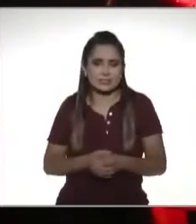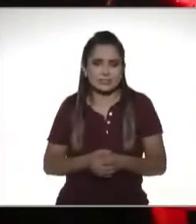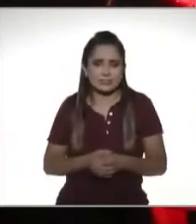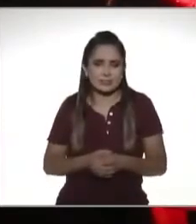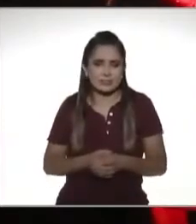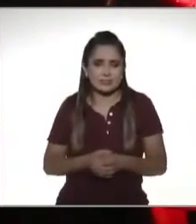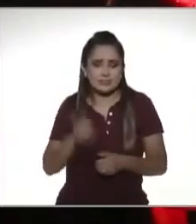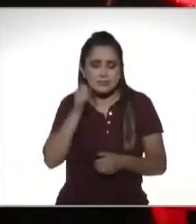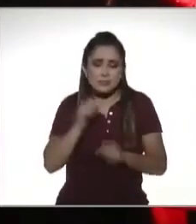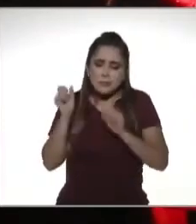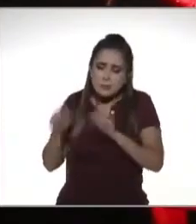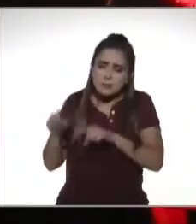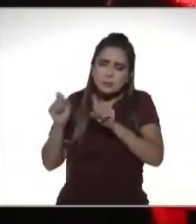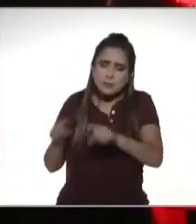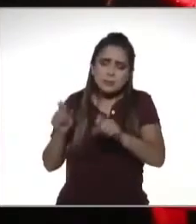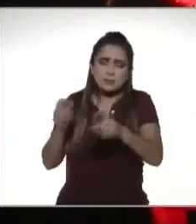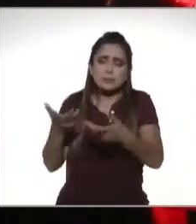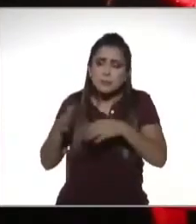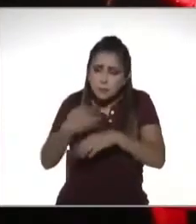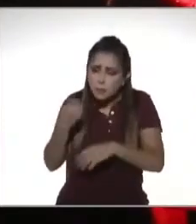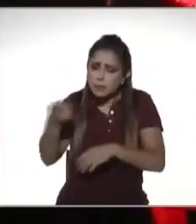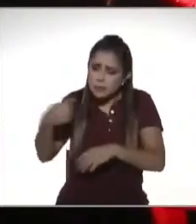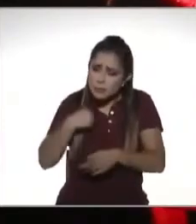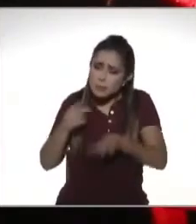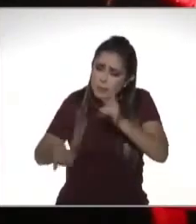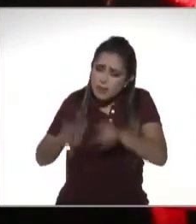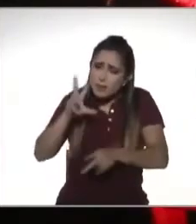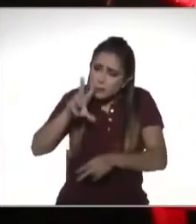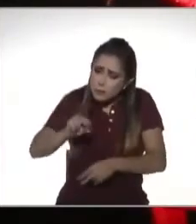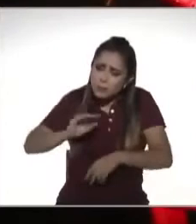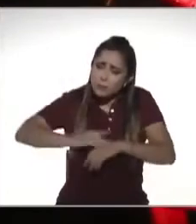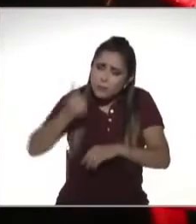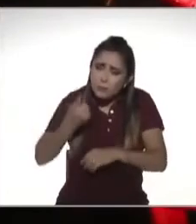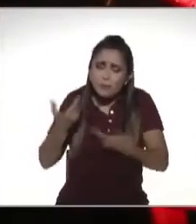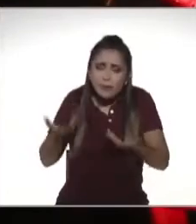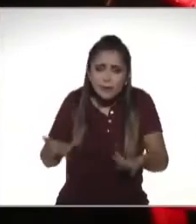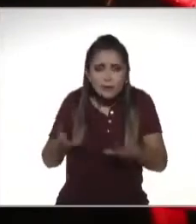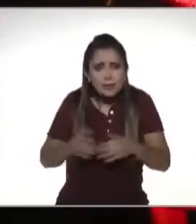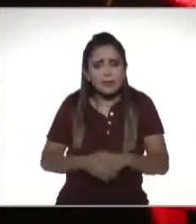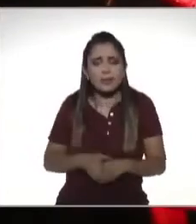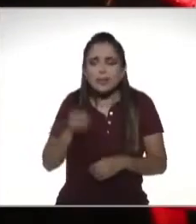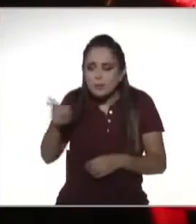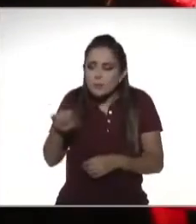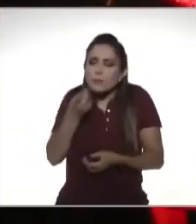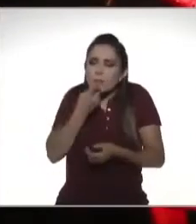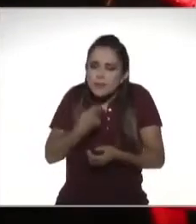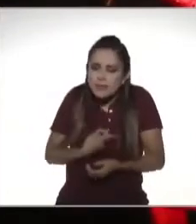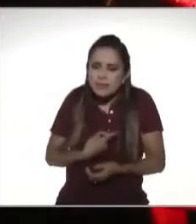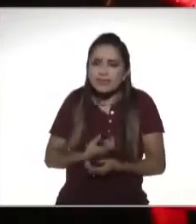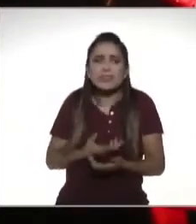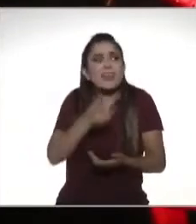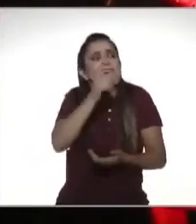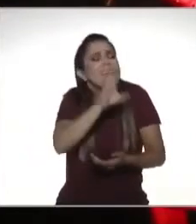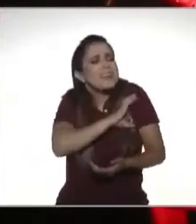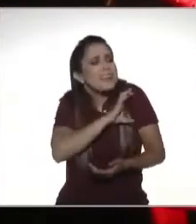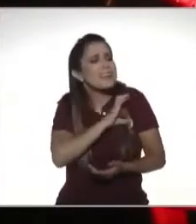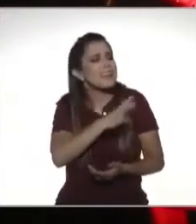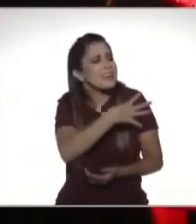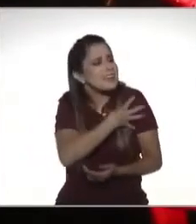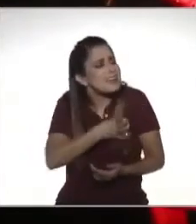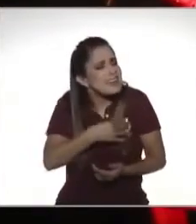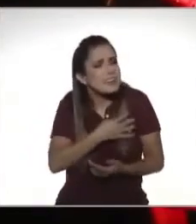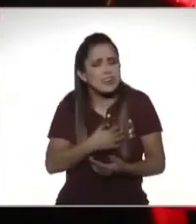¿por qué nunca pudiste hablar conmigo? decirme algo como te quiero hija